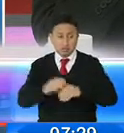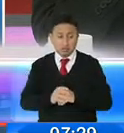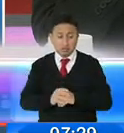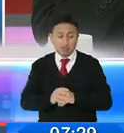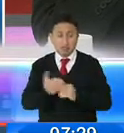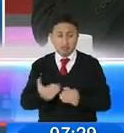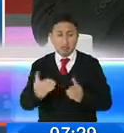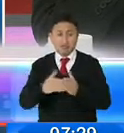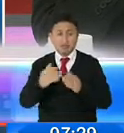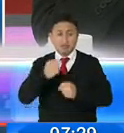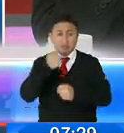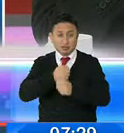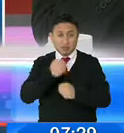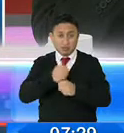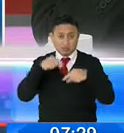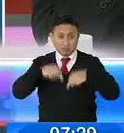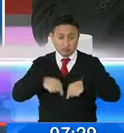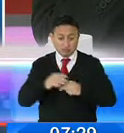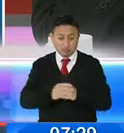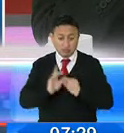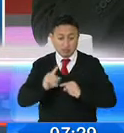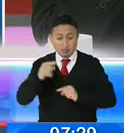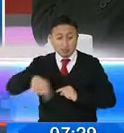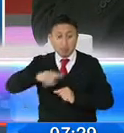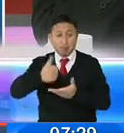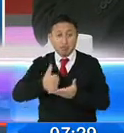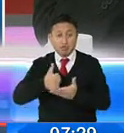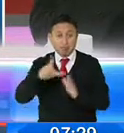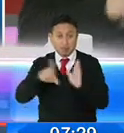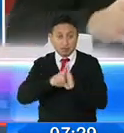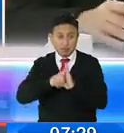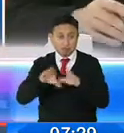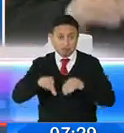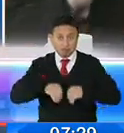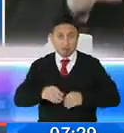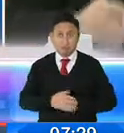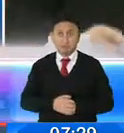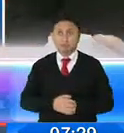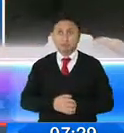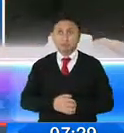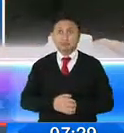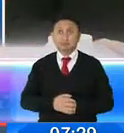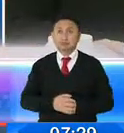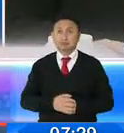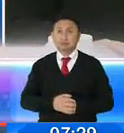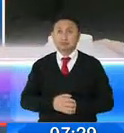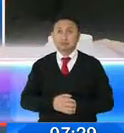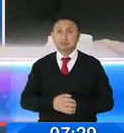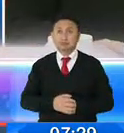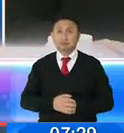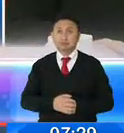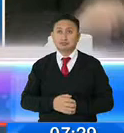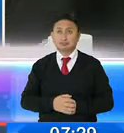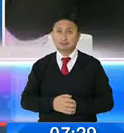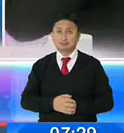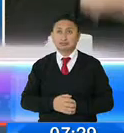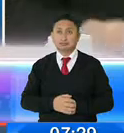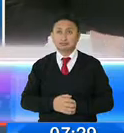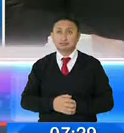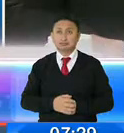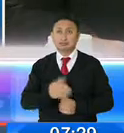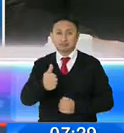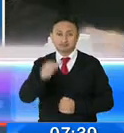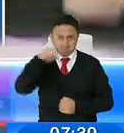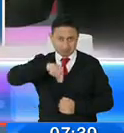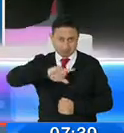por supuesto, el empleo, y con ello acogerse a estos beneficios. Es decir, está dirigido a quienes realicen nuevas inversiones.